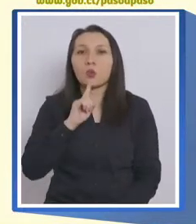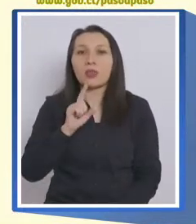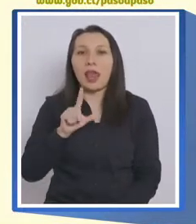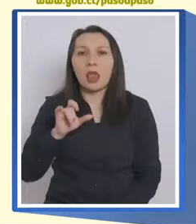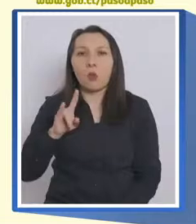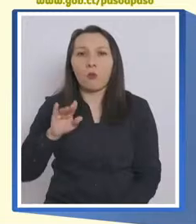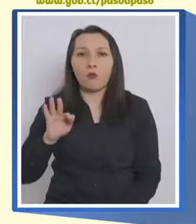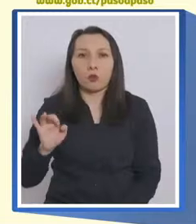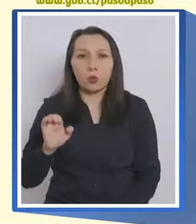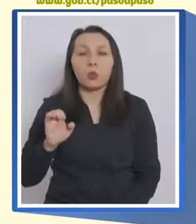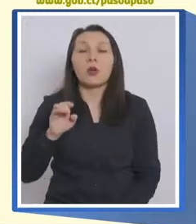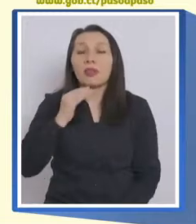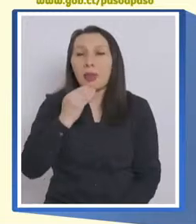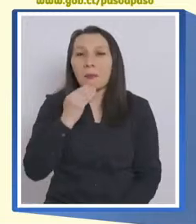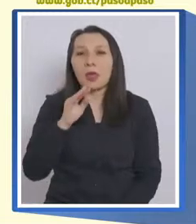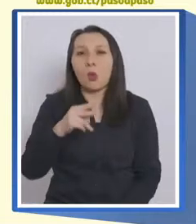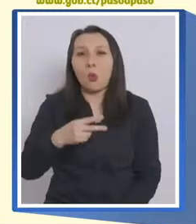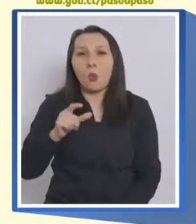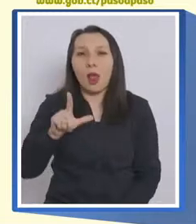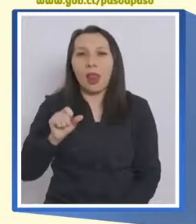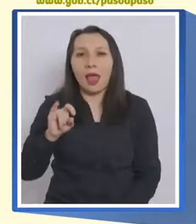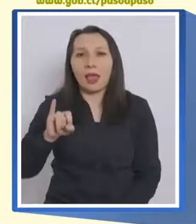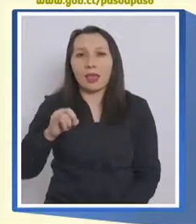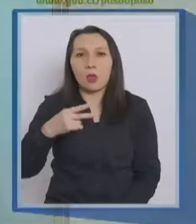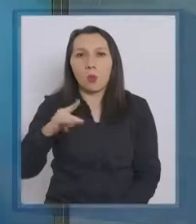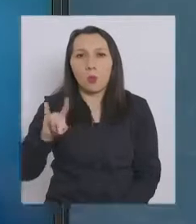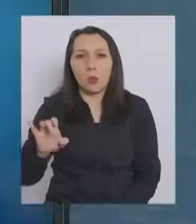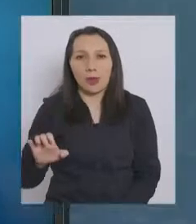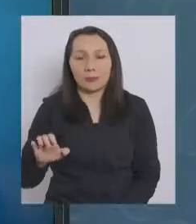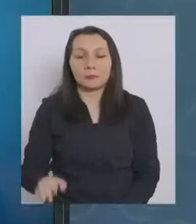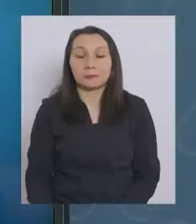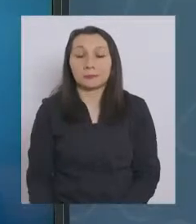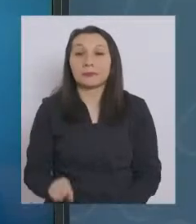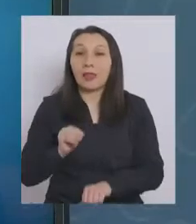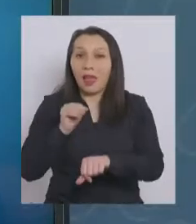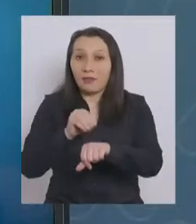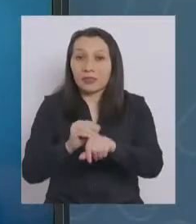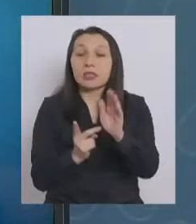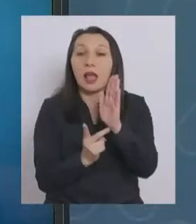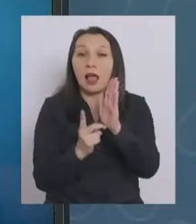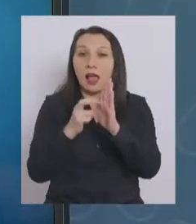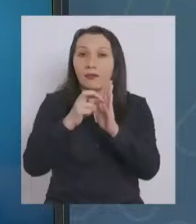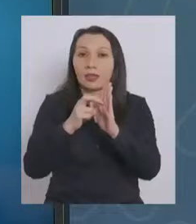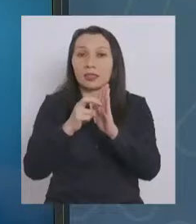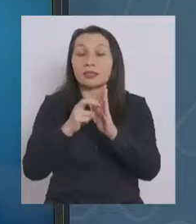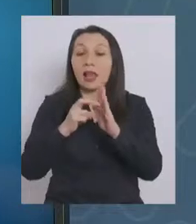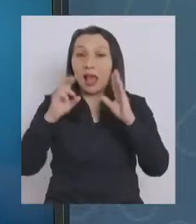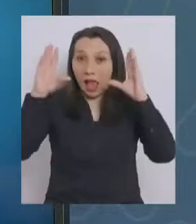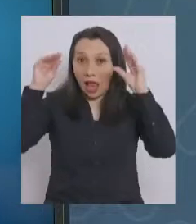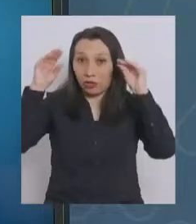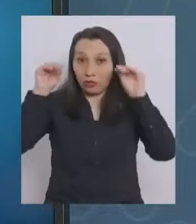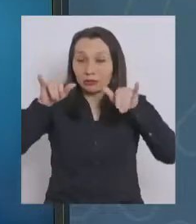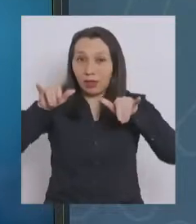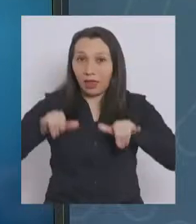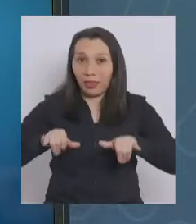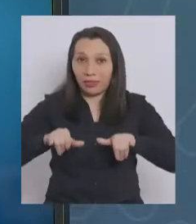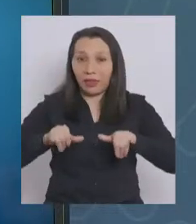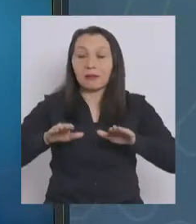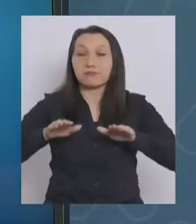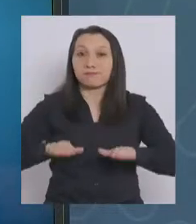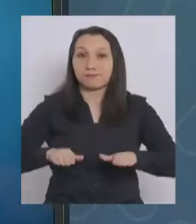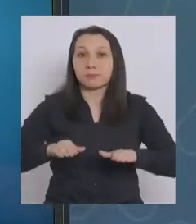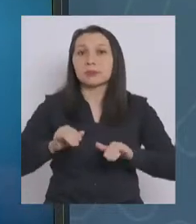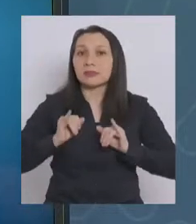y Hualaigüe. Quisiera también señalar que hay avances en el toque de queda. Como ya hemos